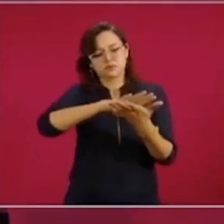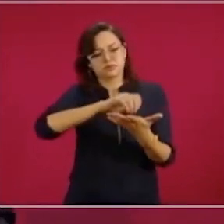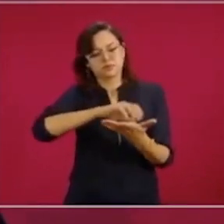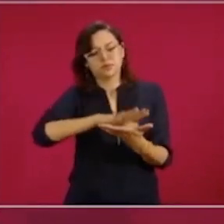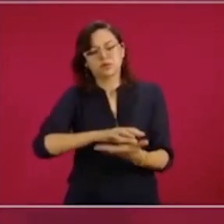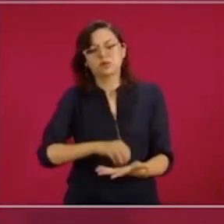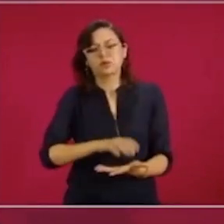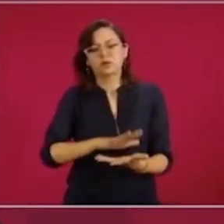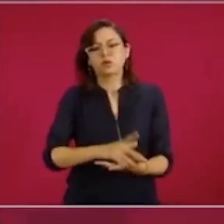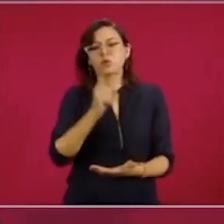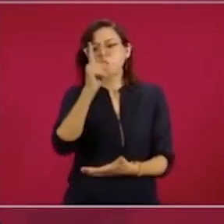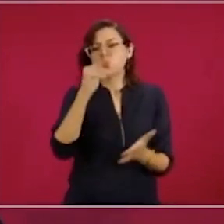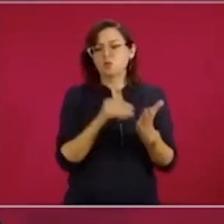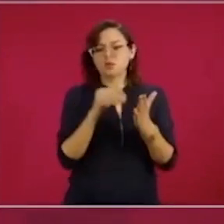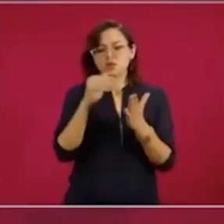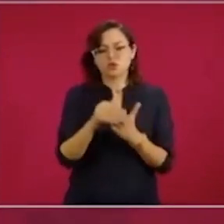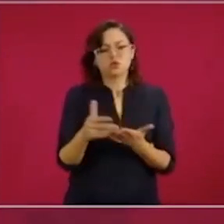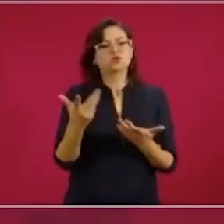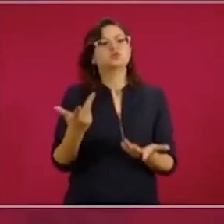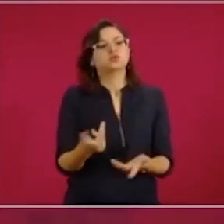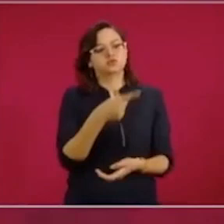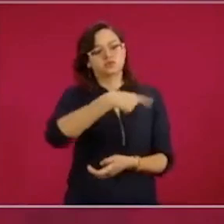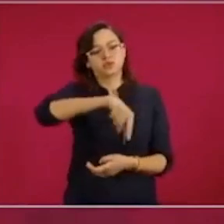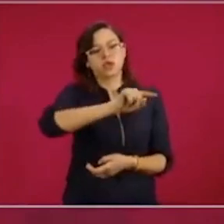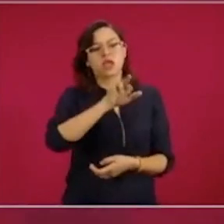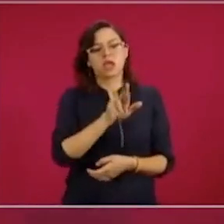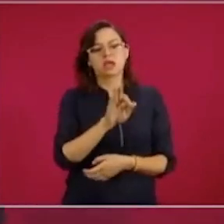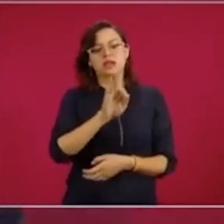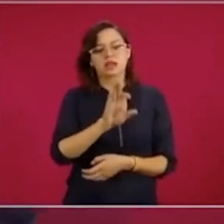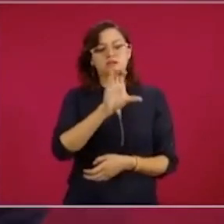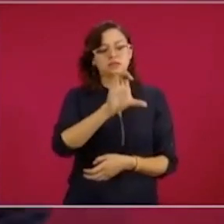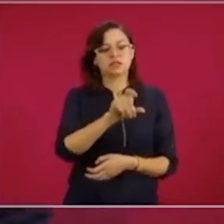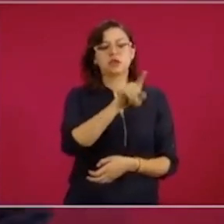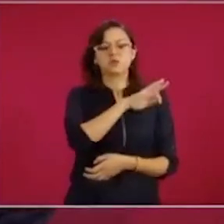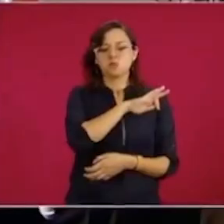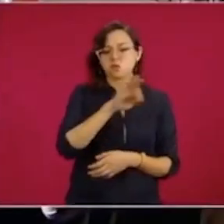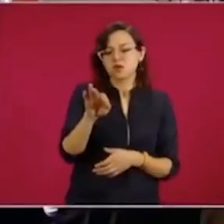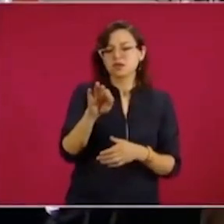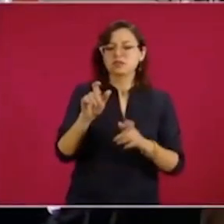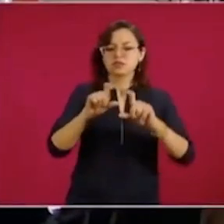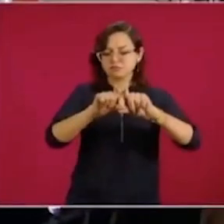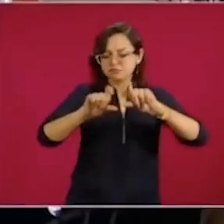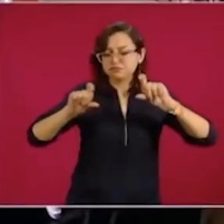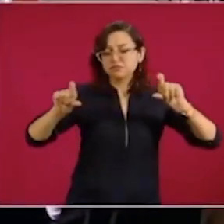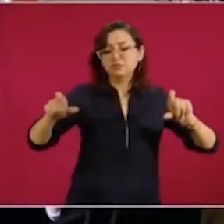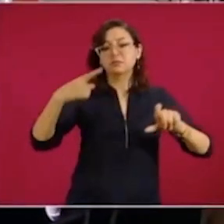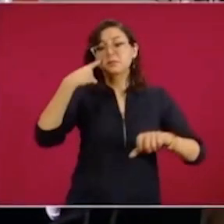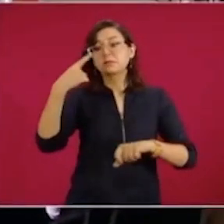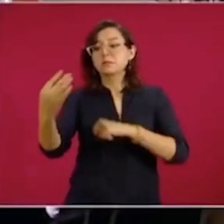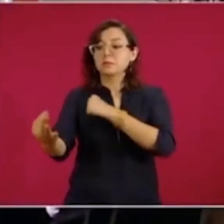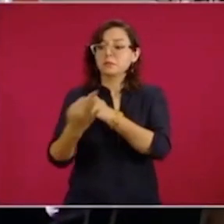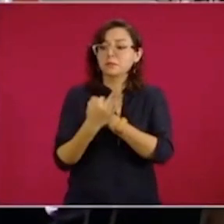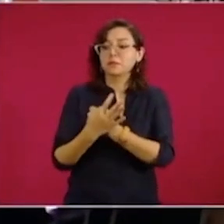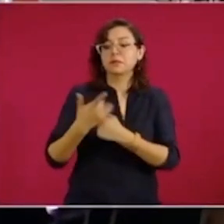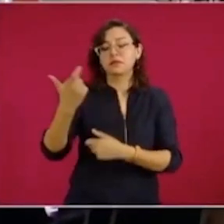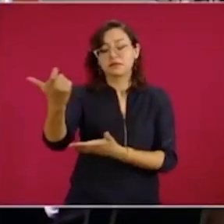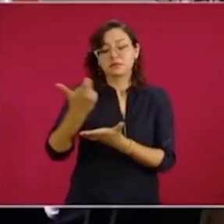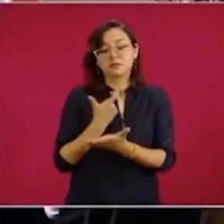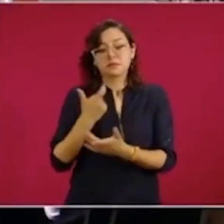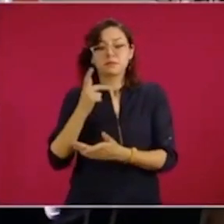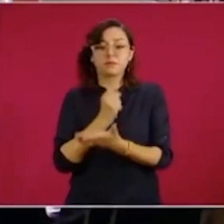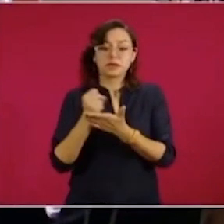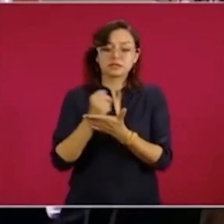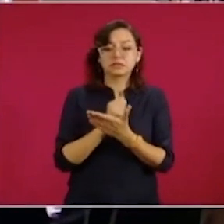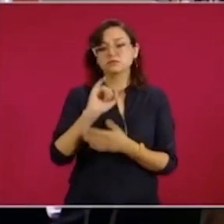tiene el IMSS, podía ingresar con su RFC para ver si era susceptible a este beneficio. Es a partir del